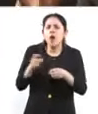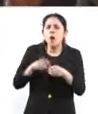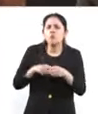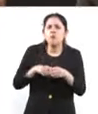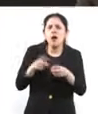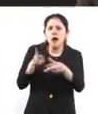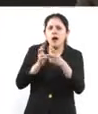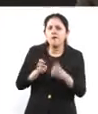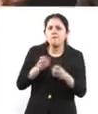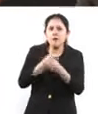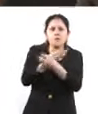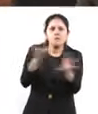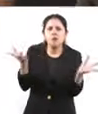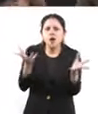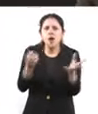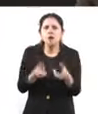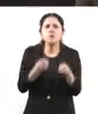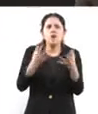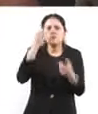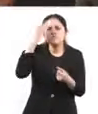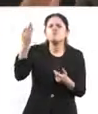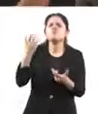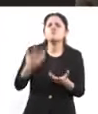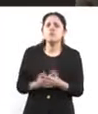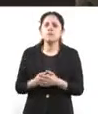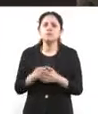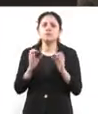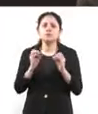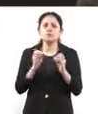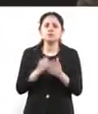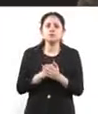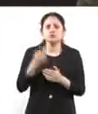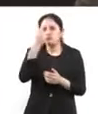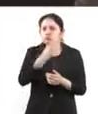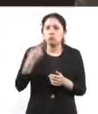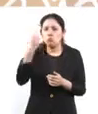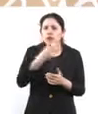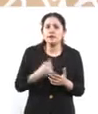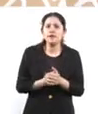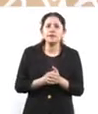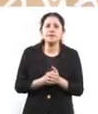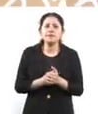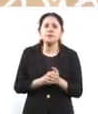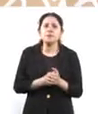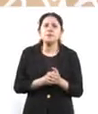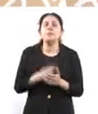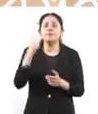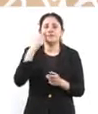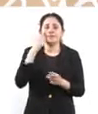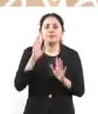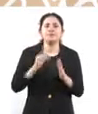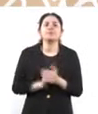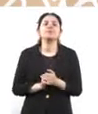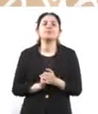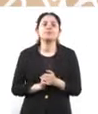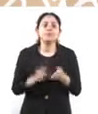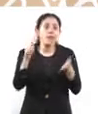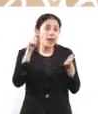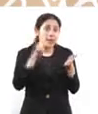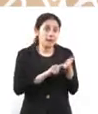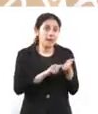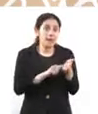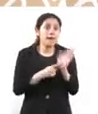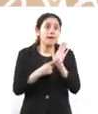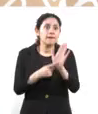apruebe, aparezca? ¿Y si hay algún filtro que ustedes revisen que es un evento regular? Cuando lo publicas, aparece de inmediato. Tú siempre